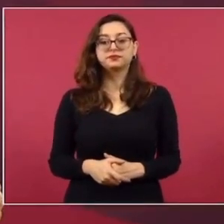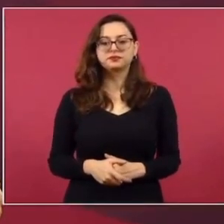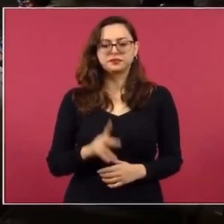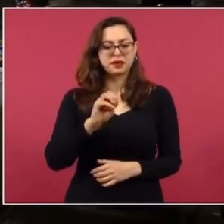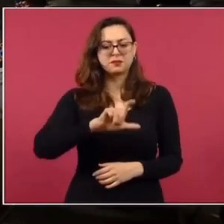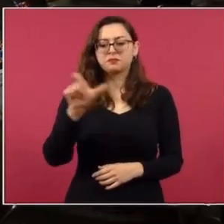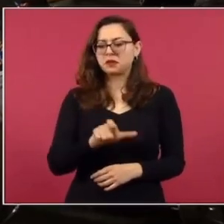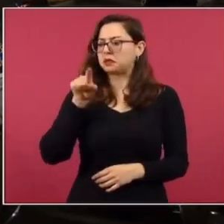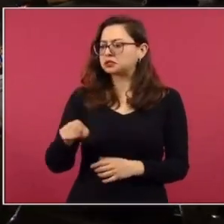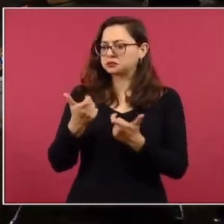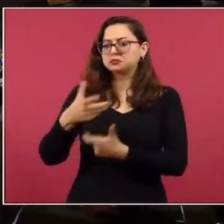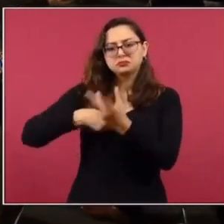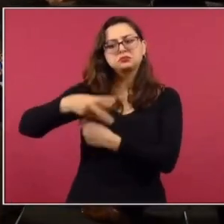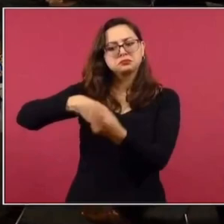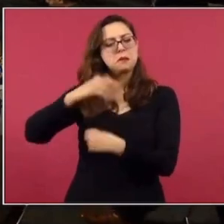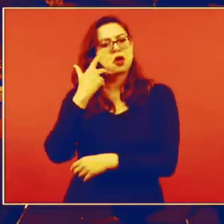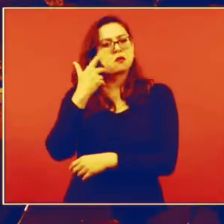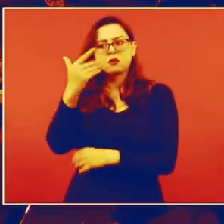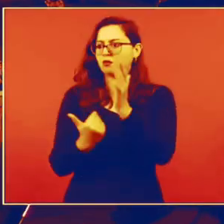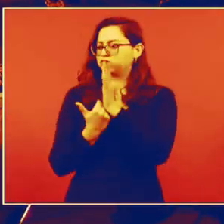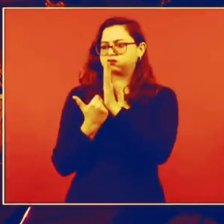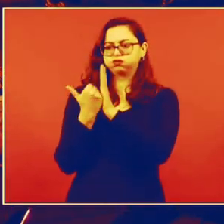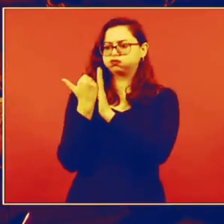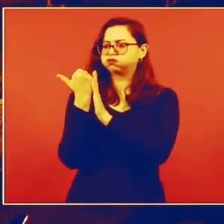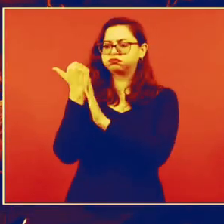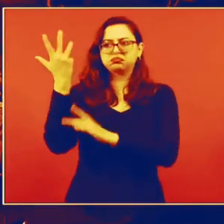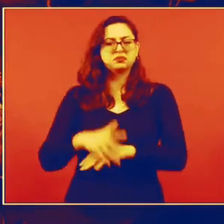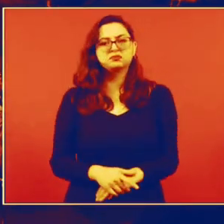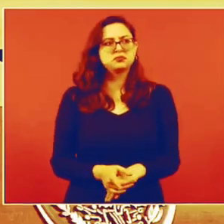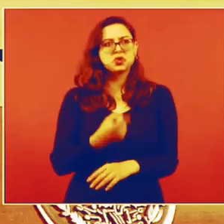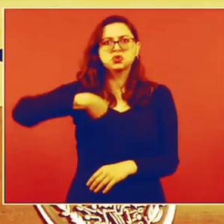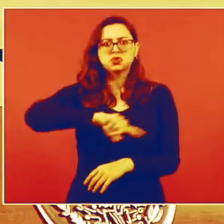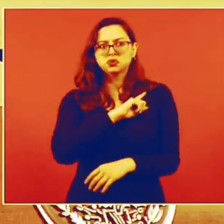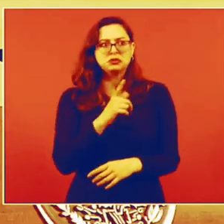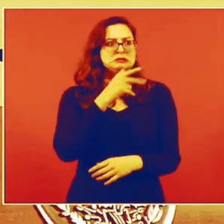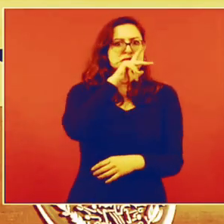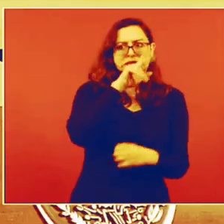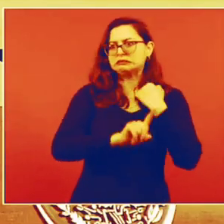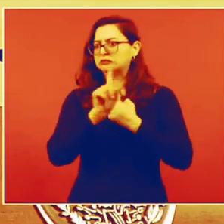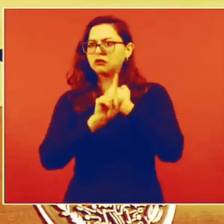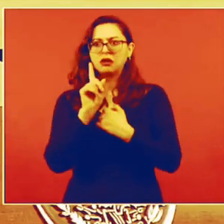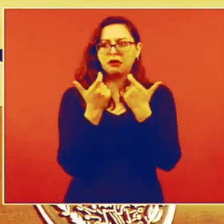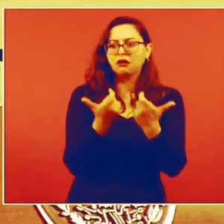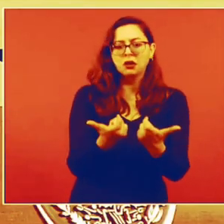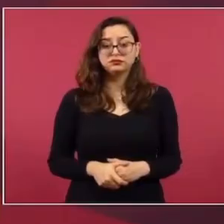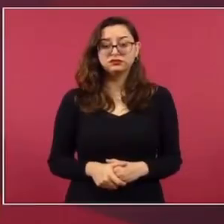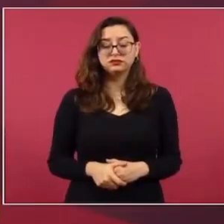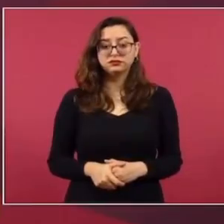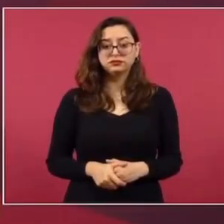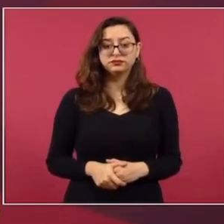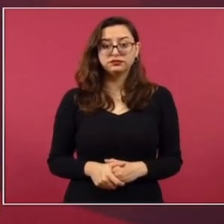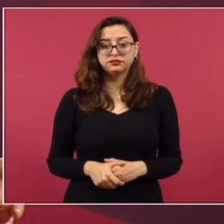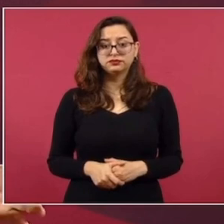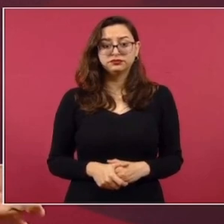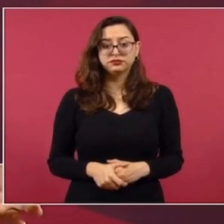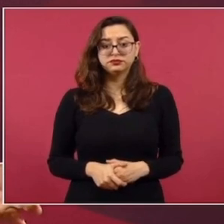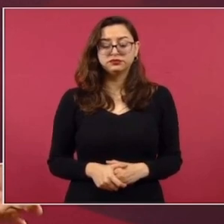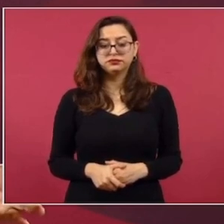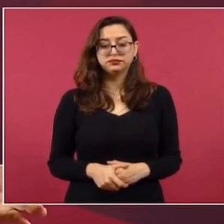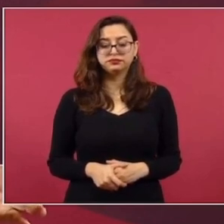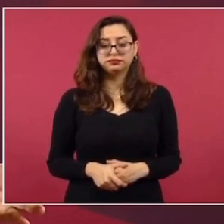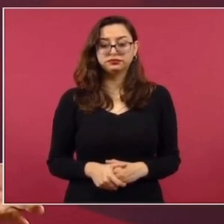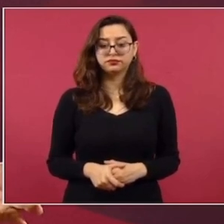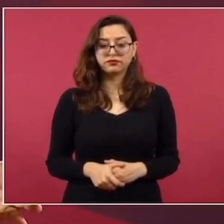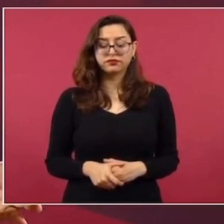Octavio puede informar sobre eso. No tenemos ningún problema financiero en el país, tan es así